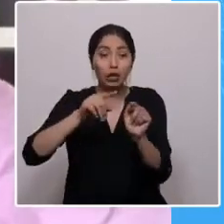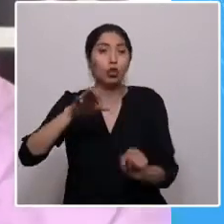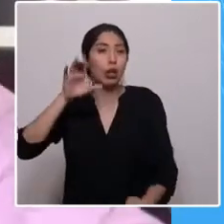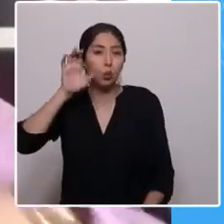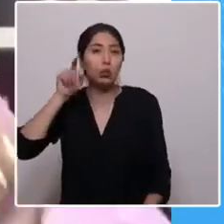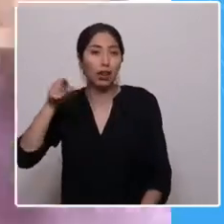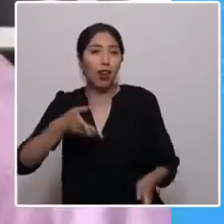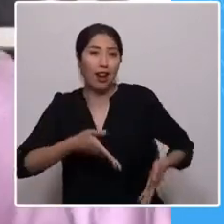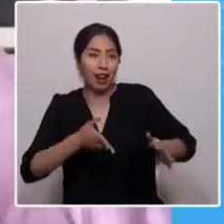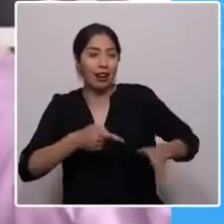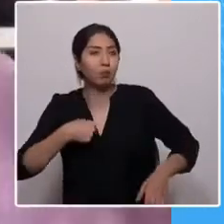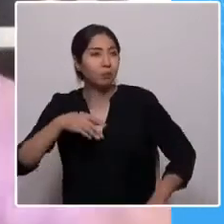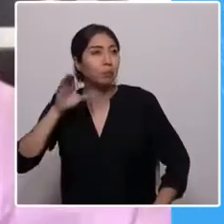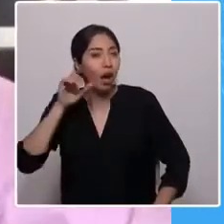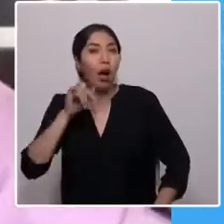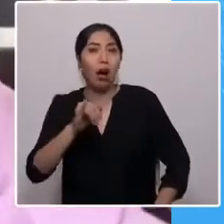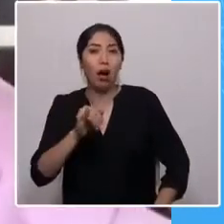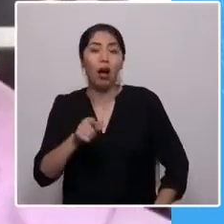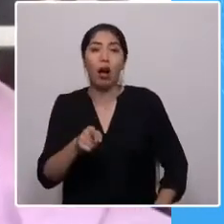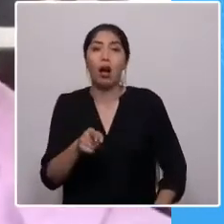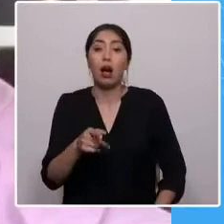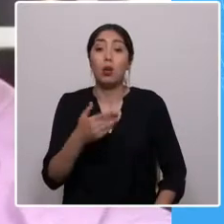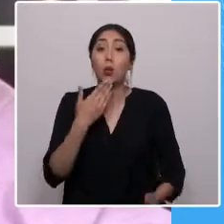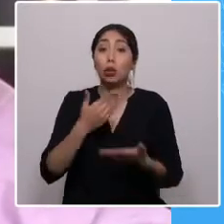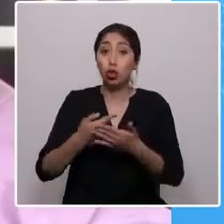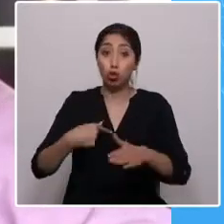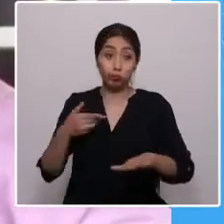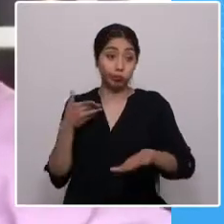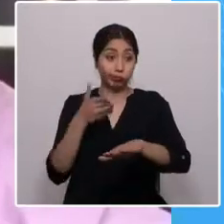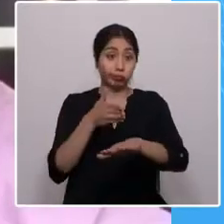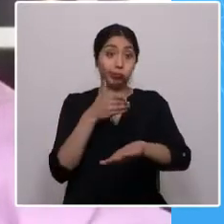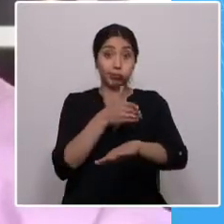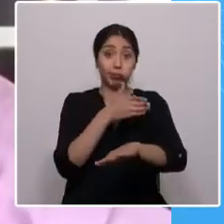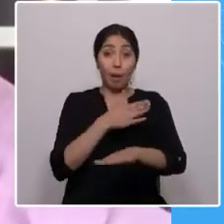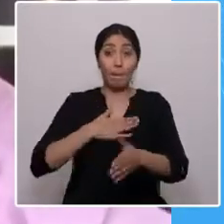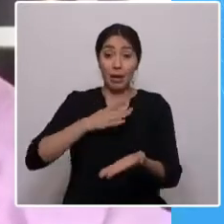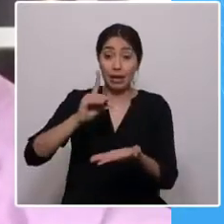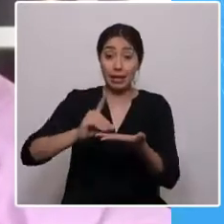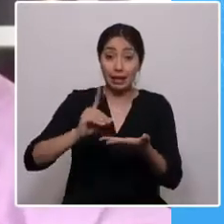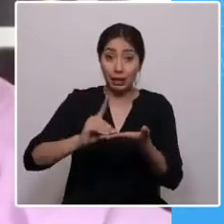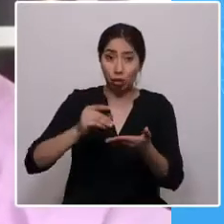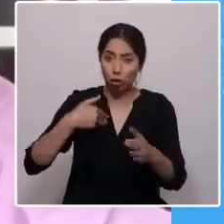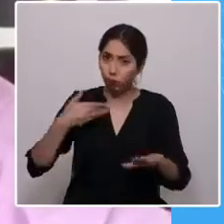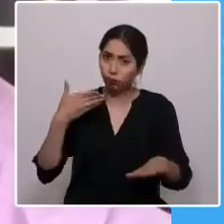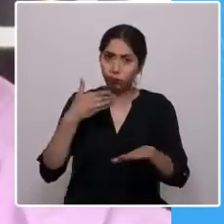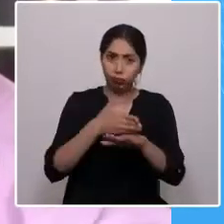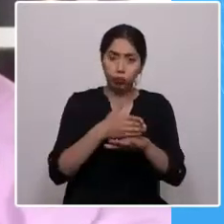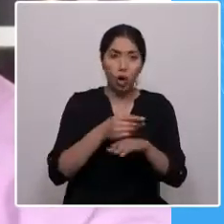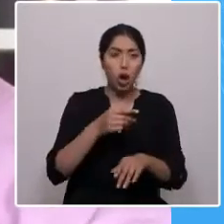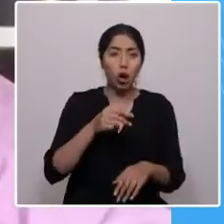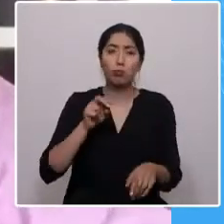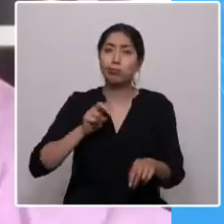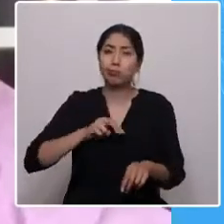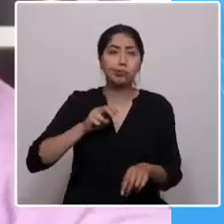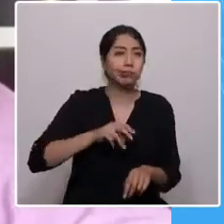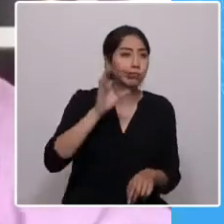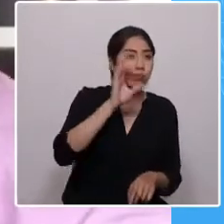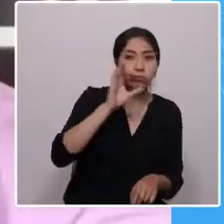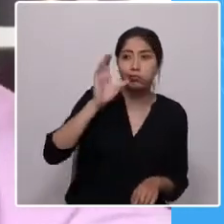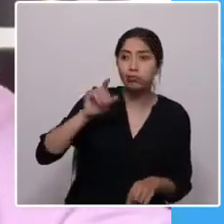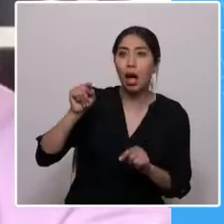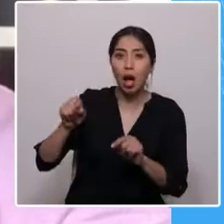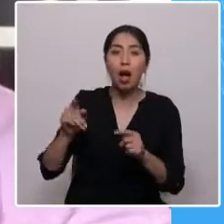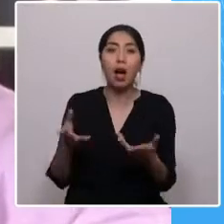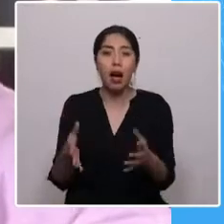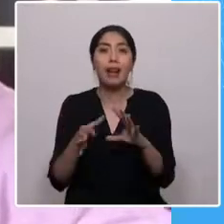caminos de, en los caminos cuando he caminado por mi distrito donde fui electo, el distrito 9, o por todo Chile, donde he podido recorrer gracias a la bendición de mis amigos y